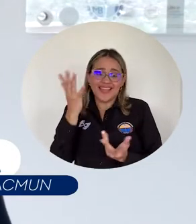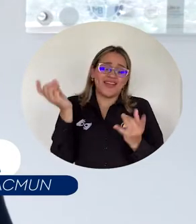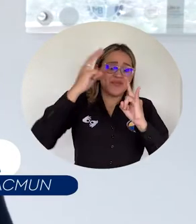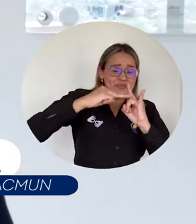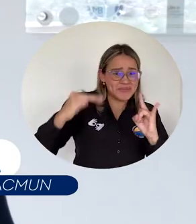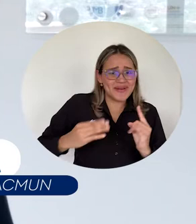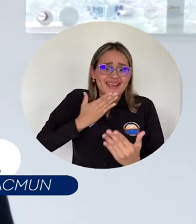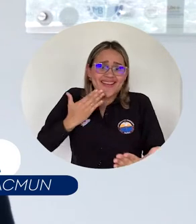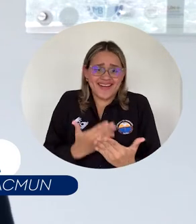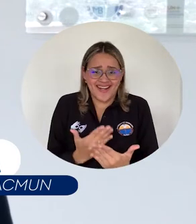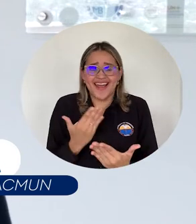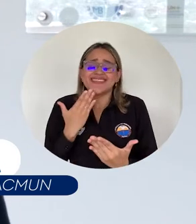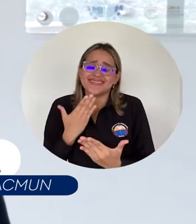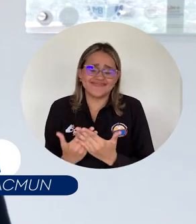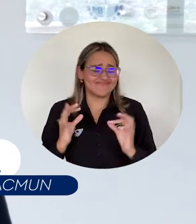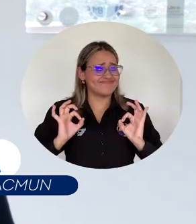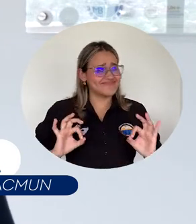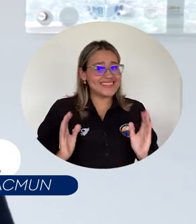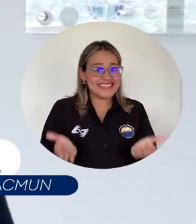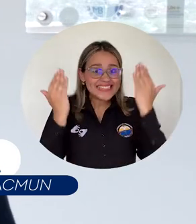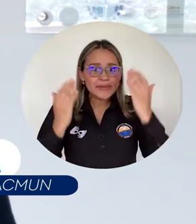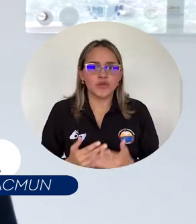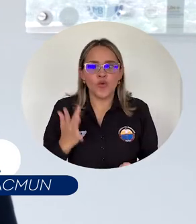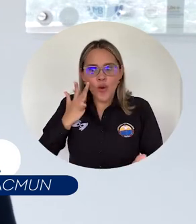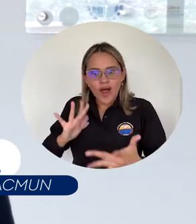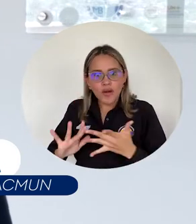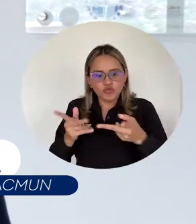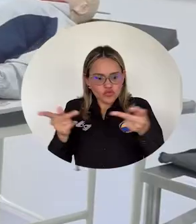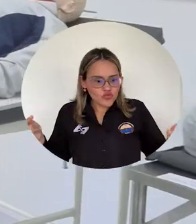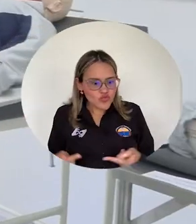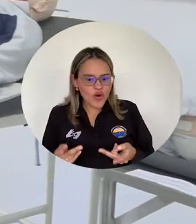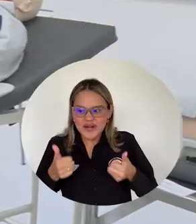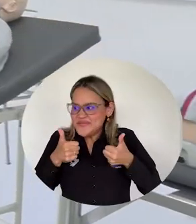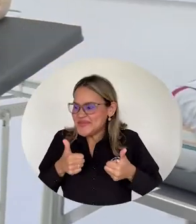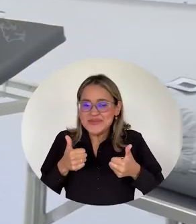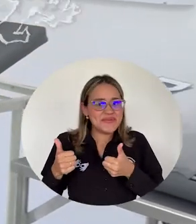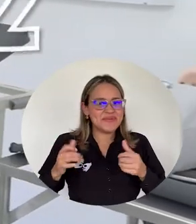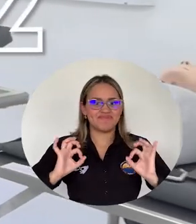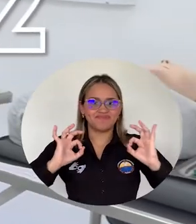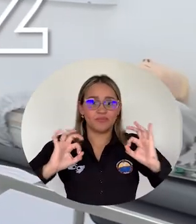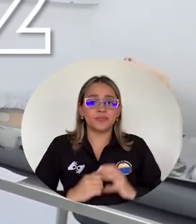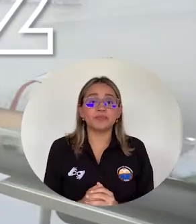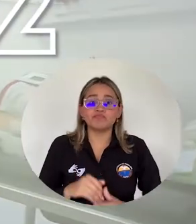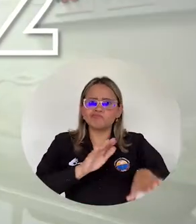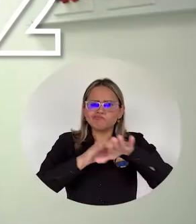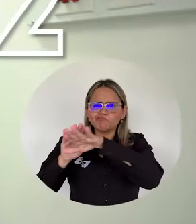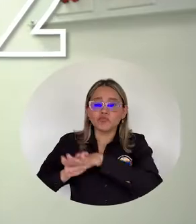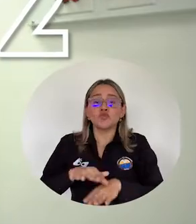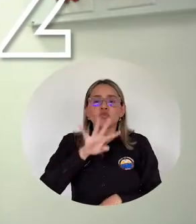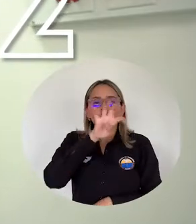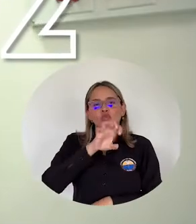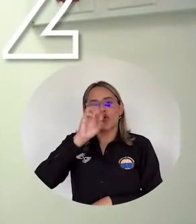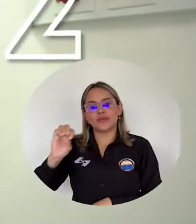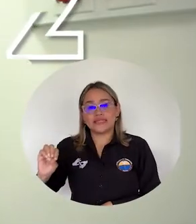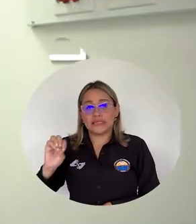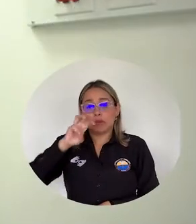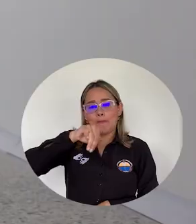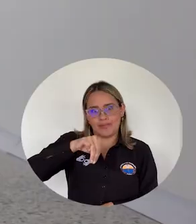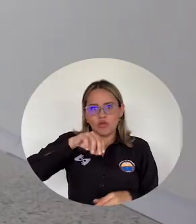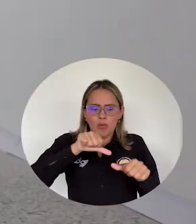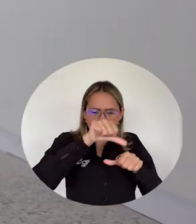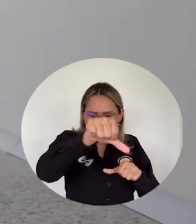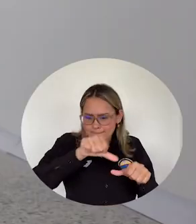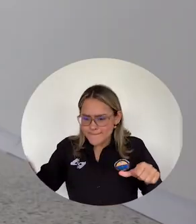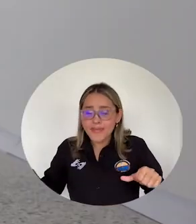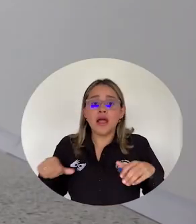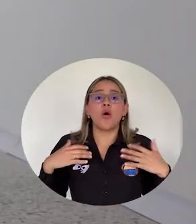orgullosa de poder contar con nuestro propio piso de innovación y transferencia en salud. La adecuación y dotación de estos 900 metros cuadrados en el sexto